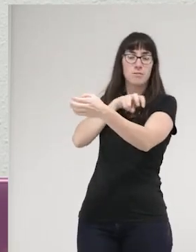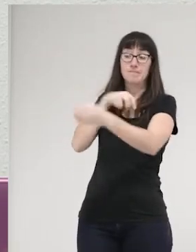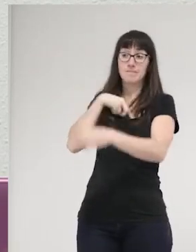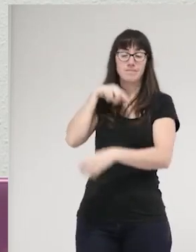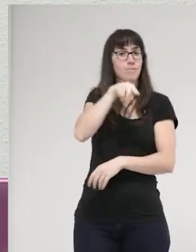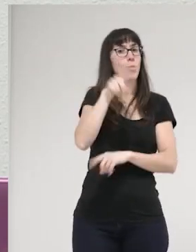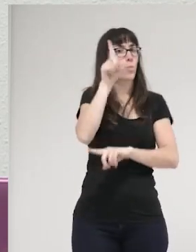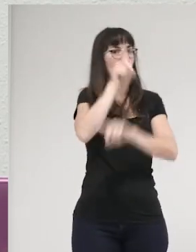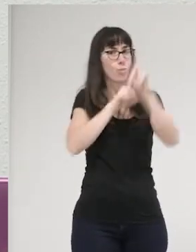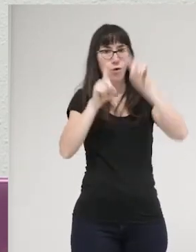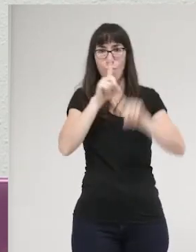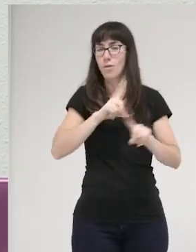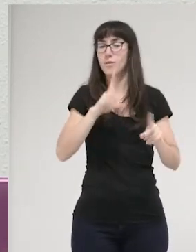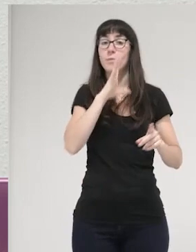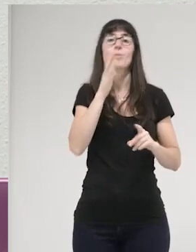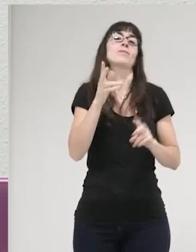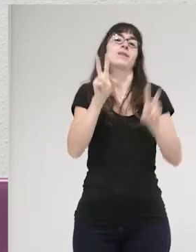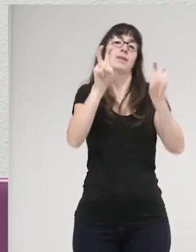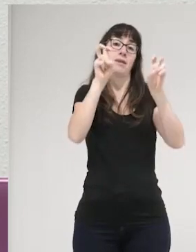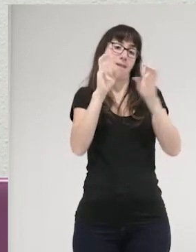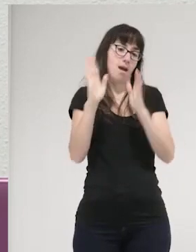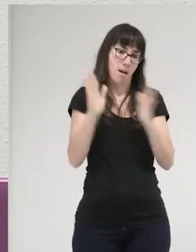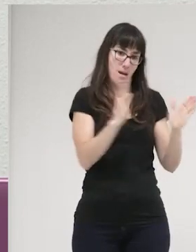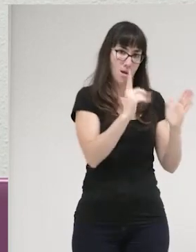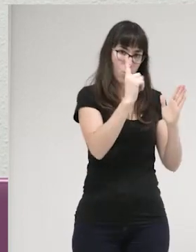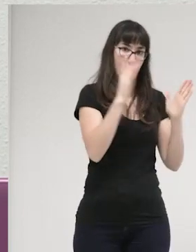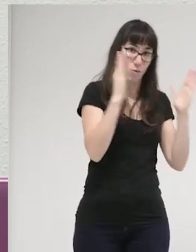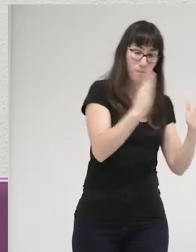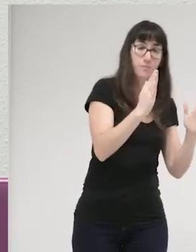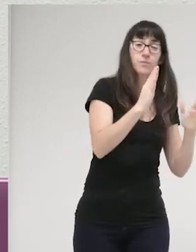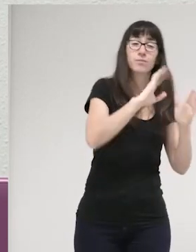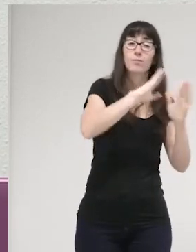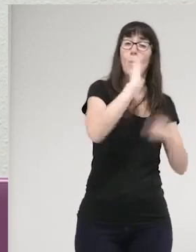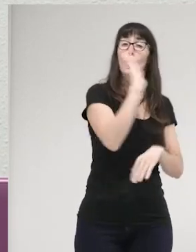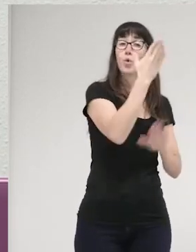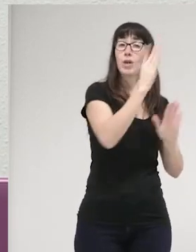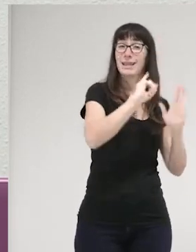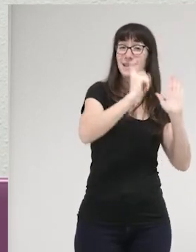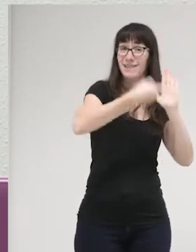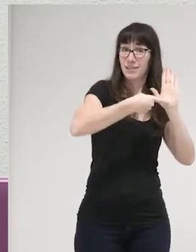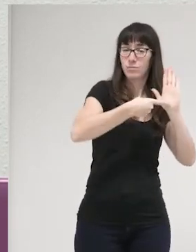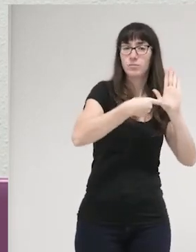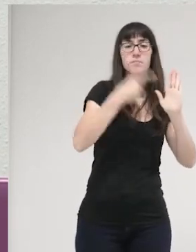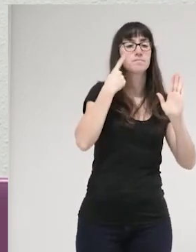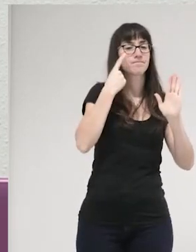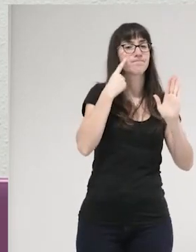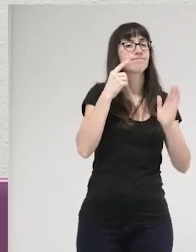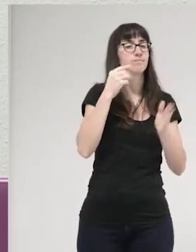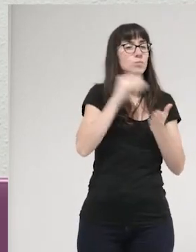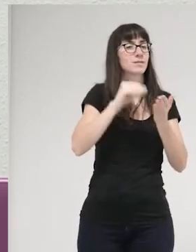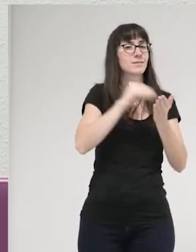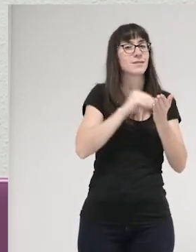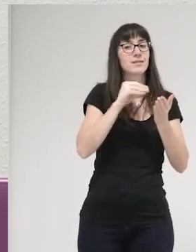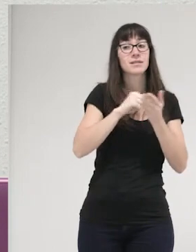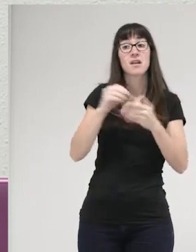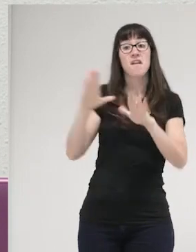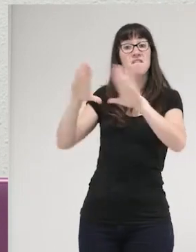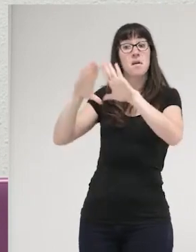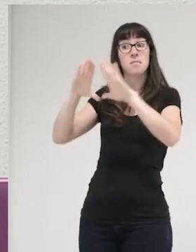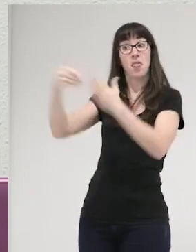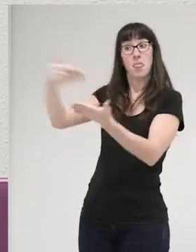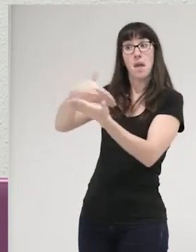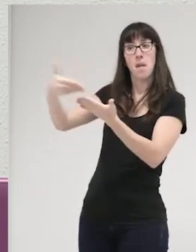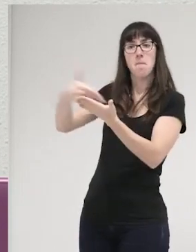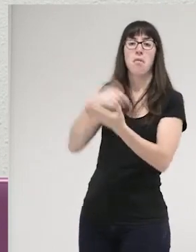una parte en la cuestión del punitivismo es posible que esté habiendo una cierta instrumentalización de las demandas feministas